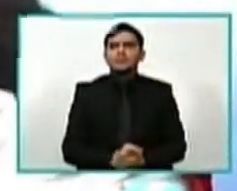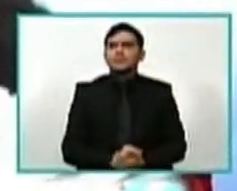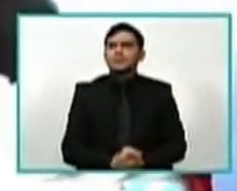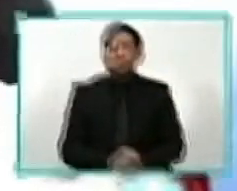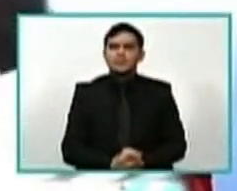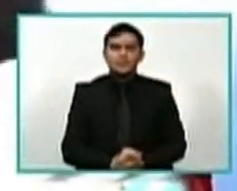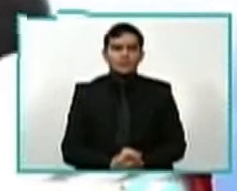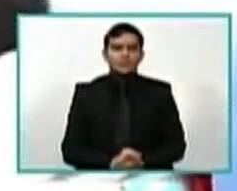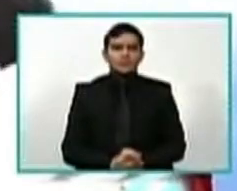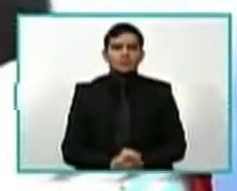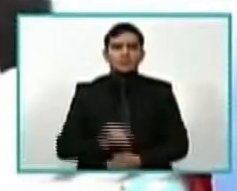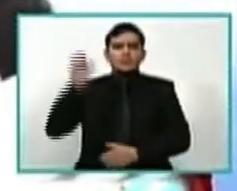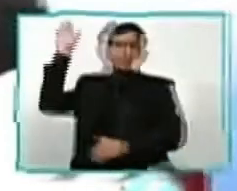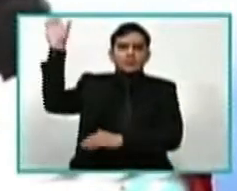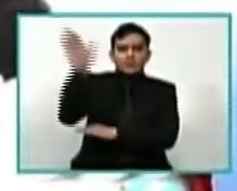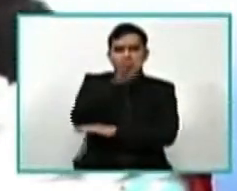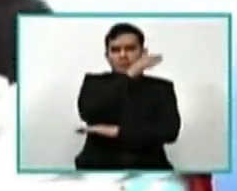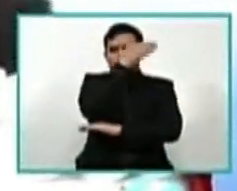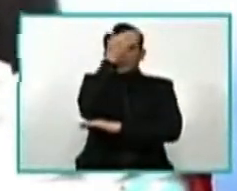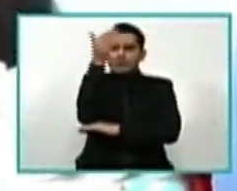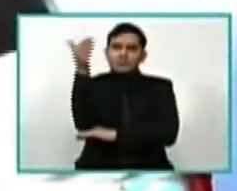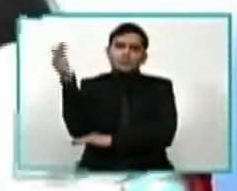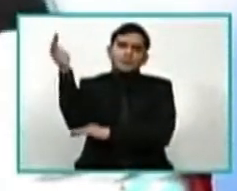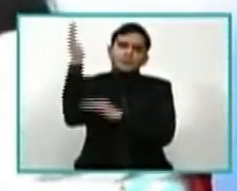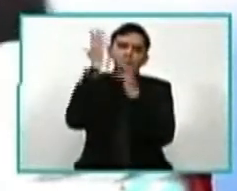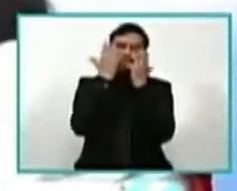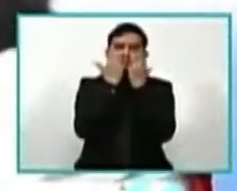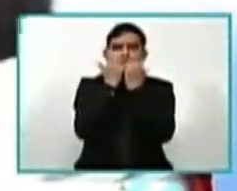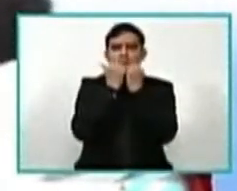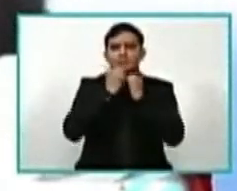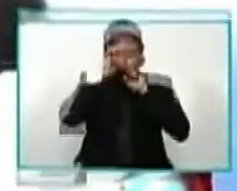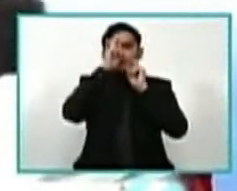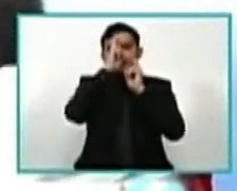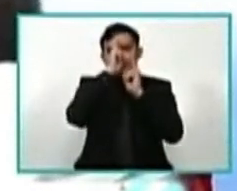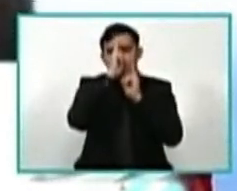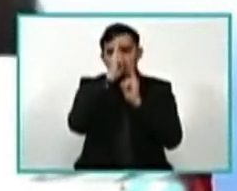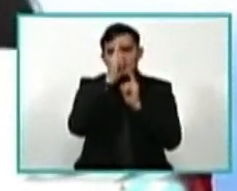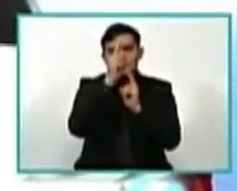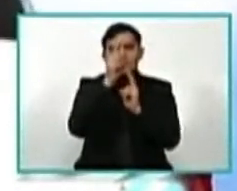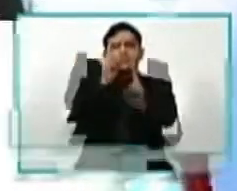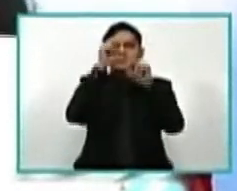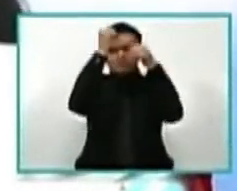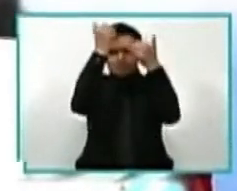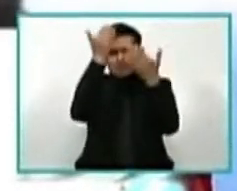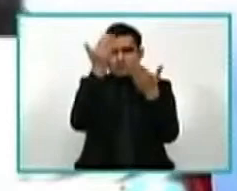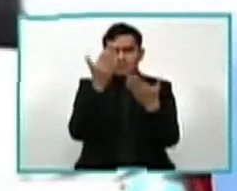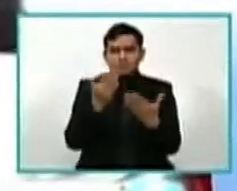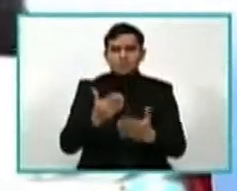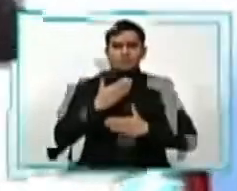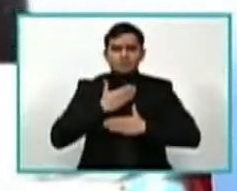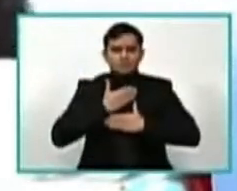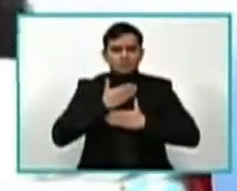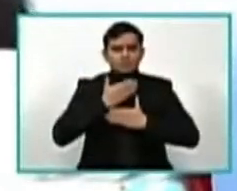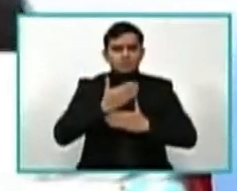luz. Por guardar esta plaga divino,